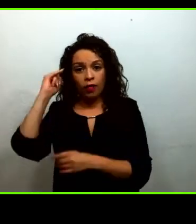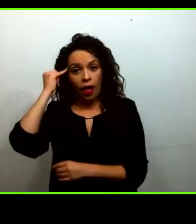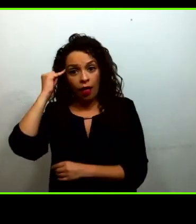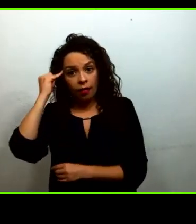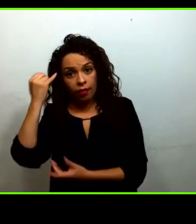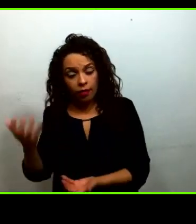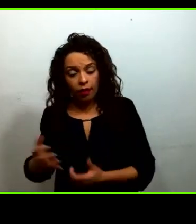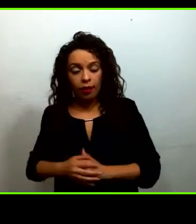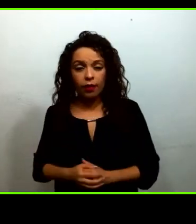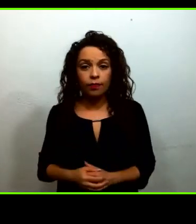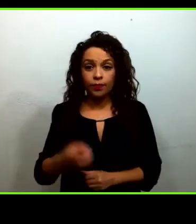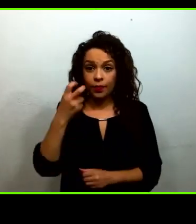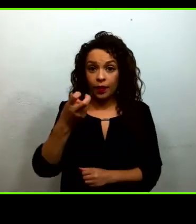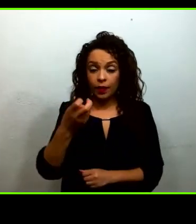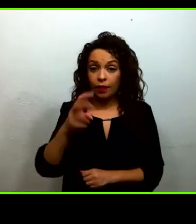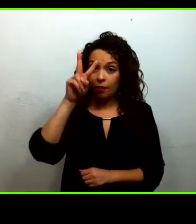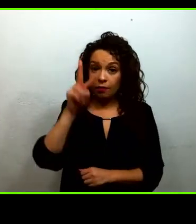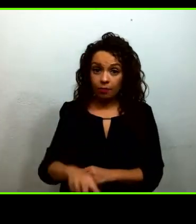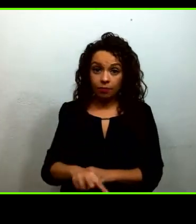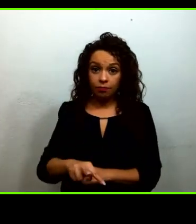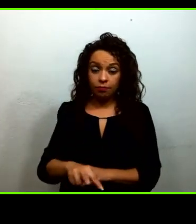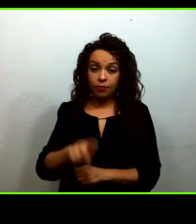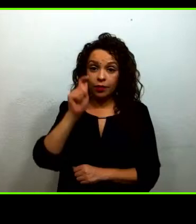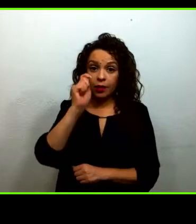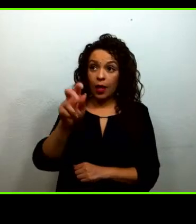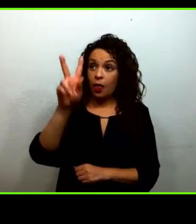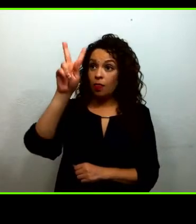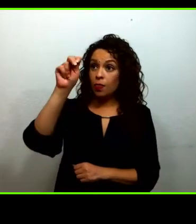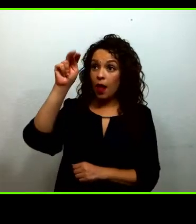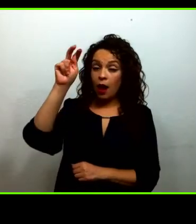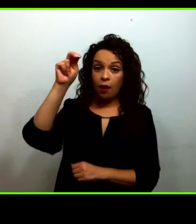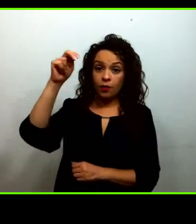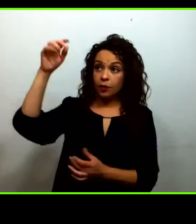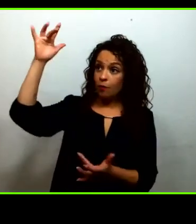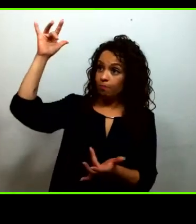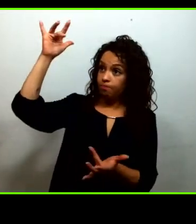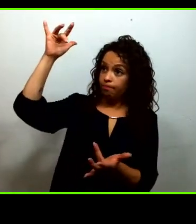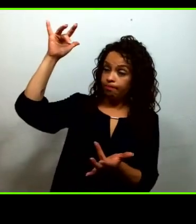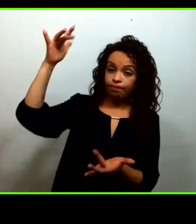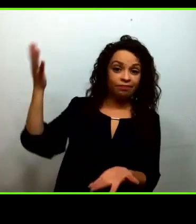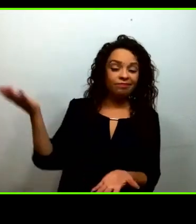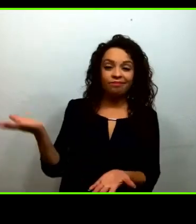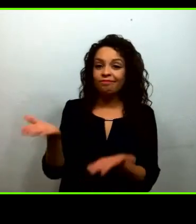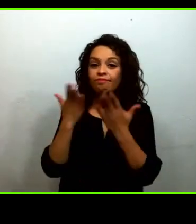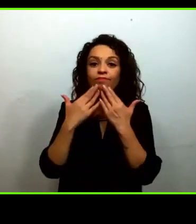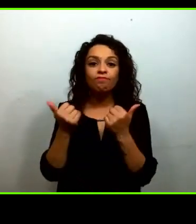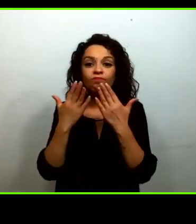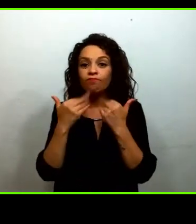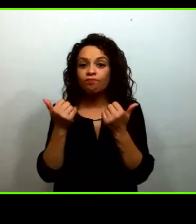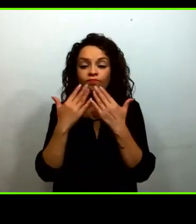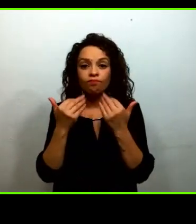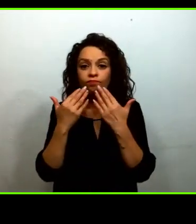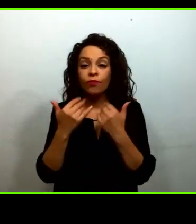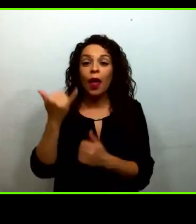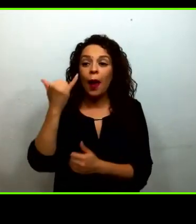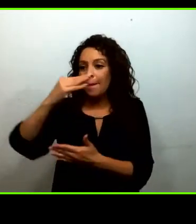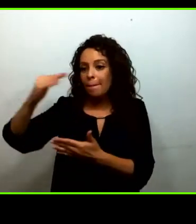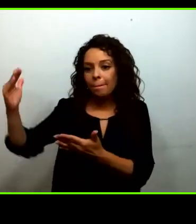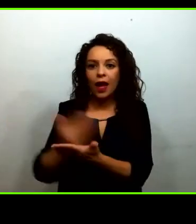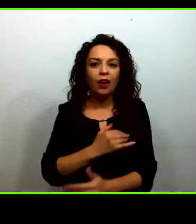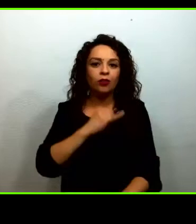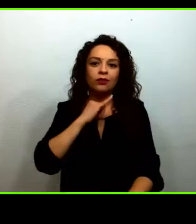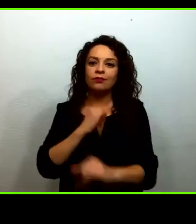acceso a la señal de televisión y con mayor razón el acceso a señal de internet se